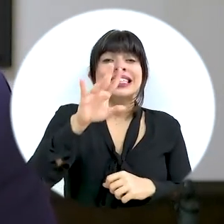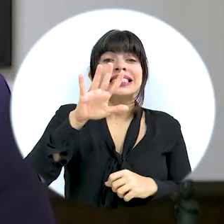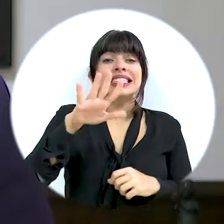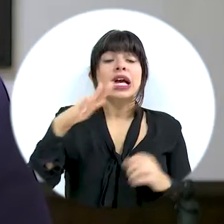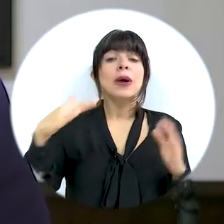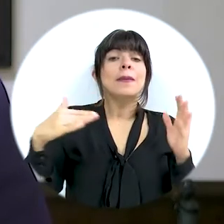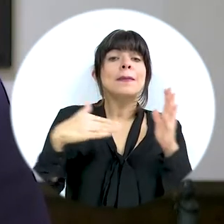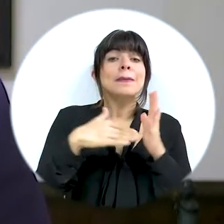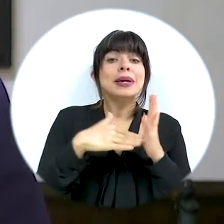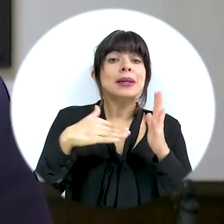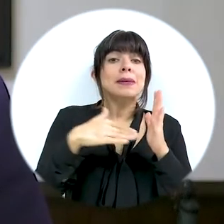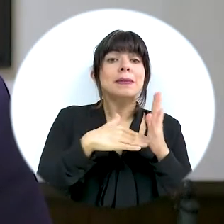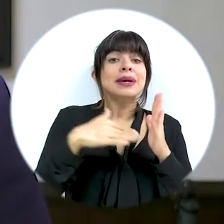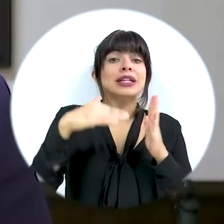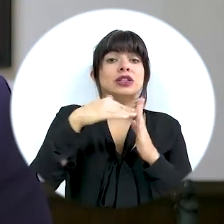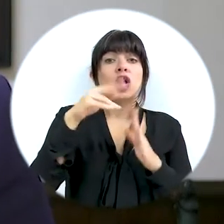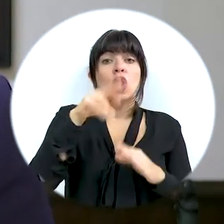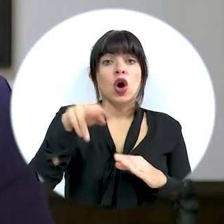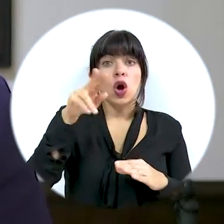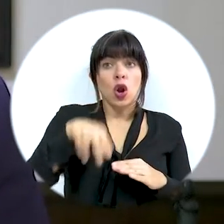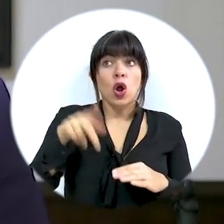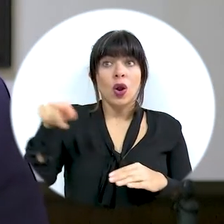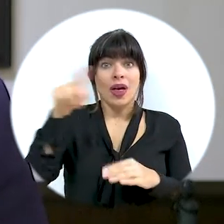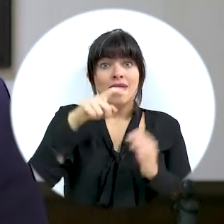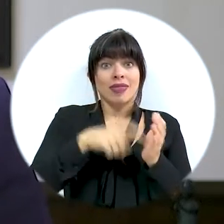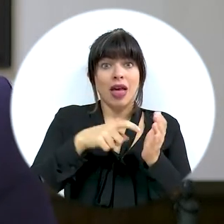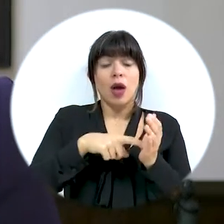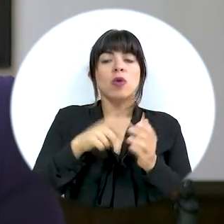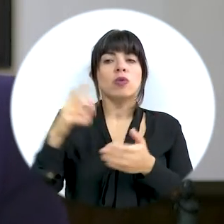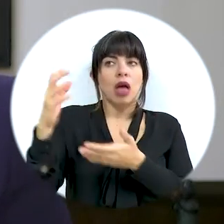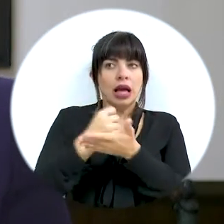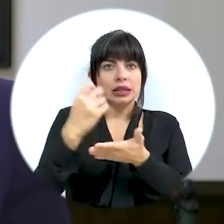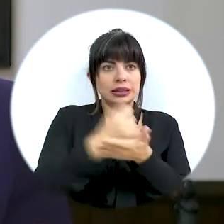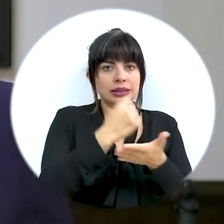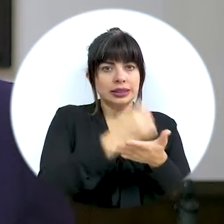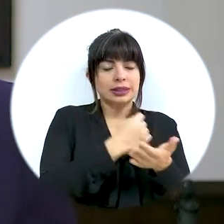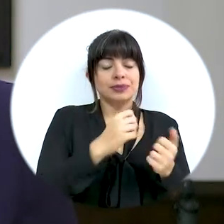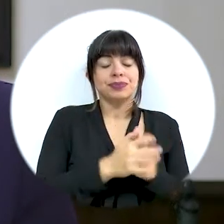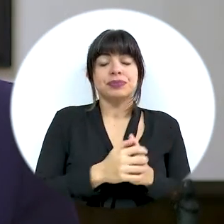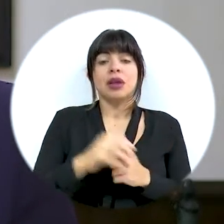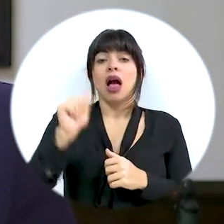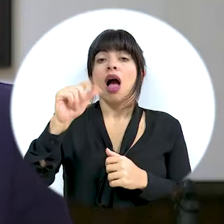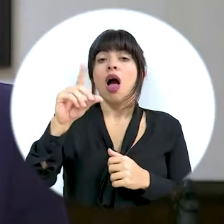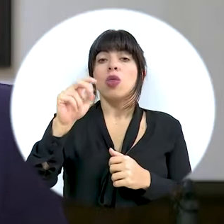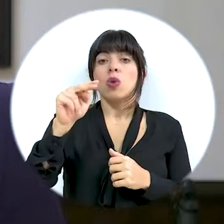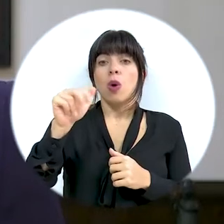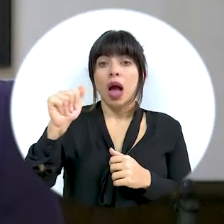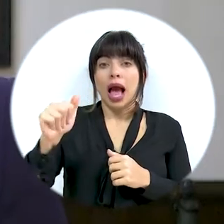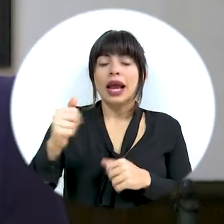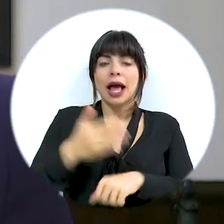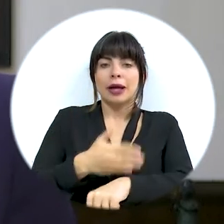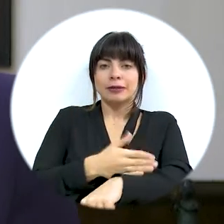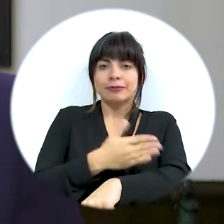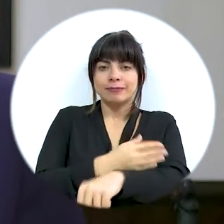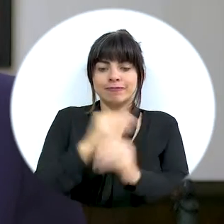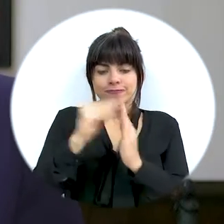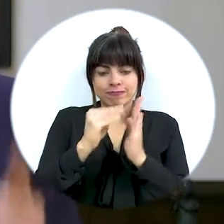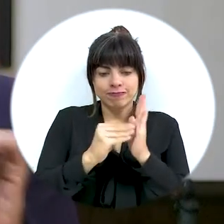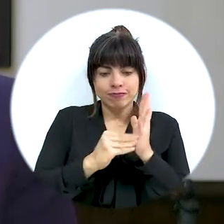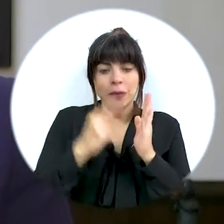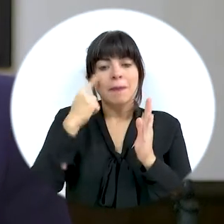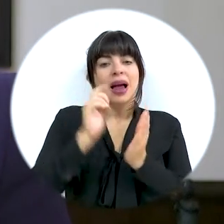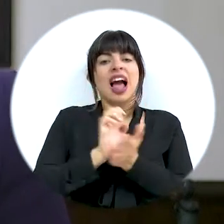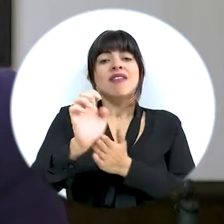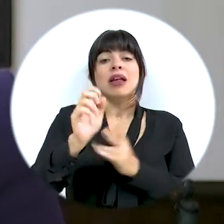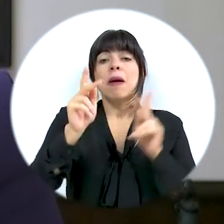de 75 mil millones de colones. En aduanas, implementamos los valores de referencia